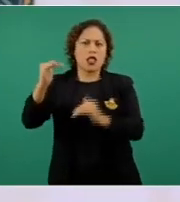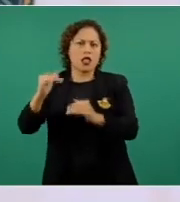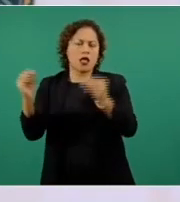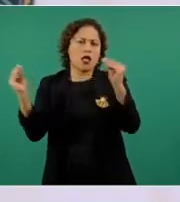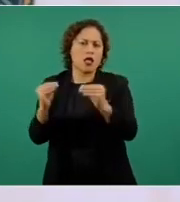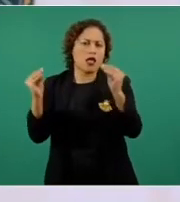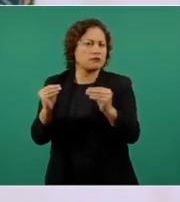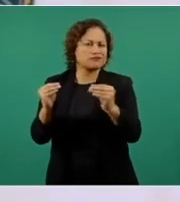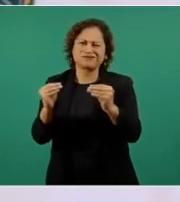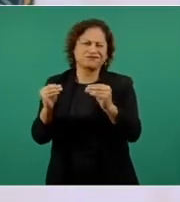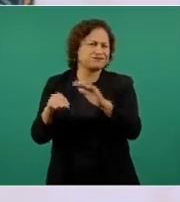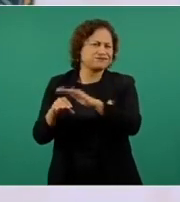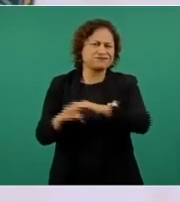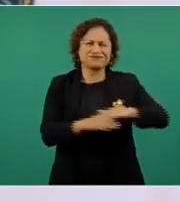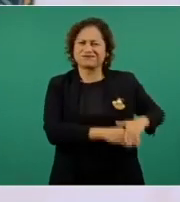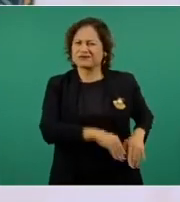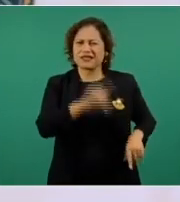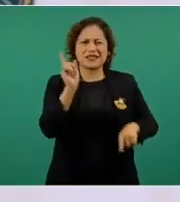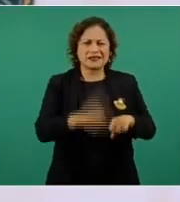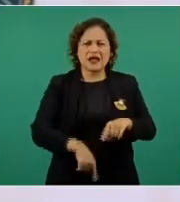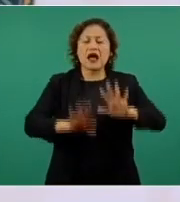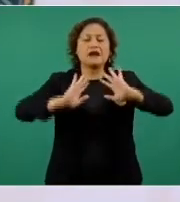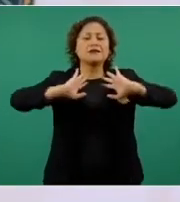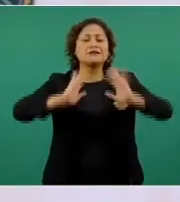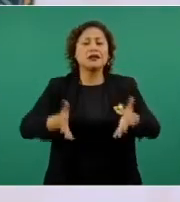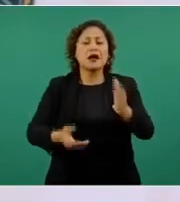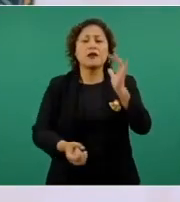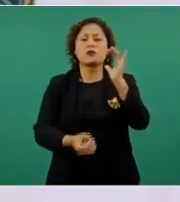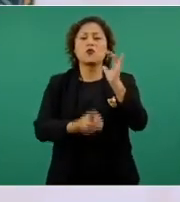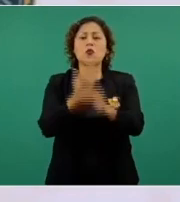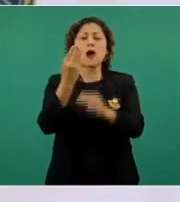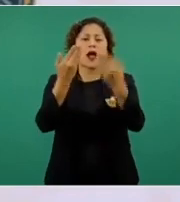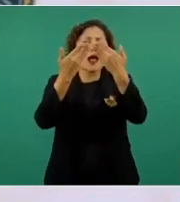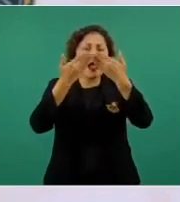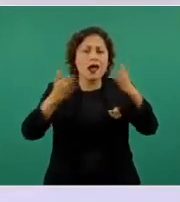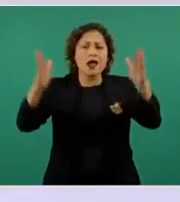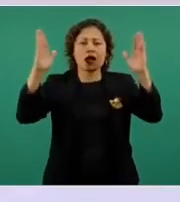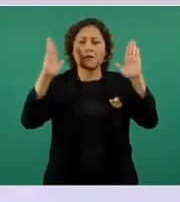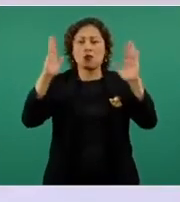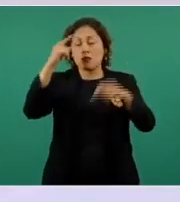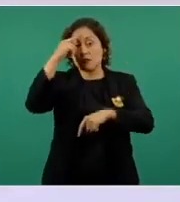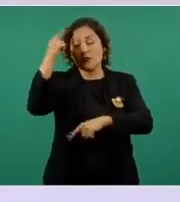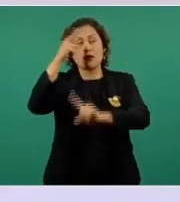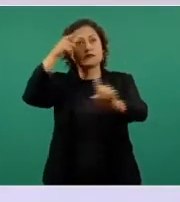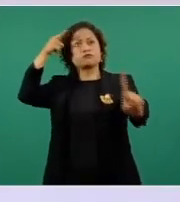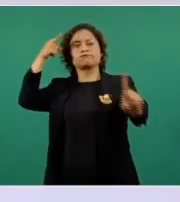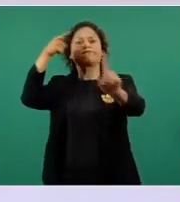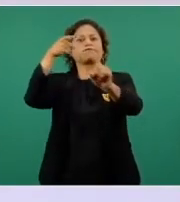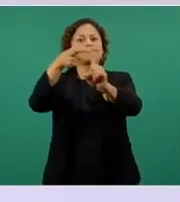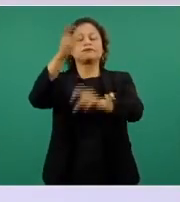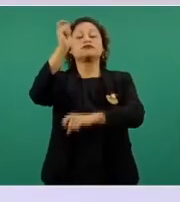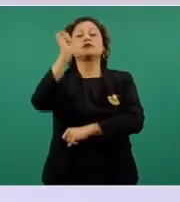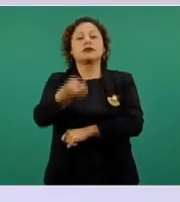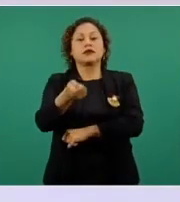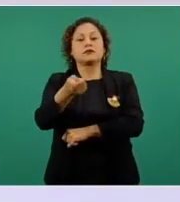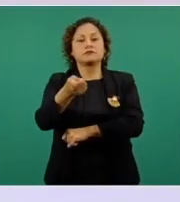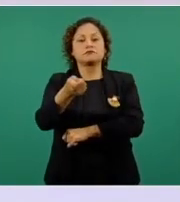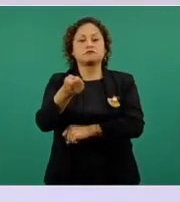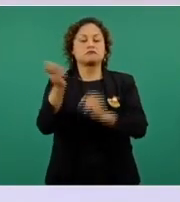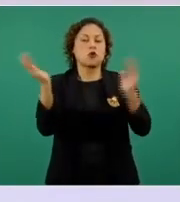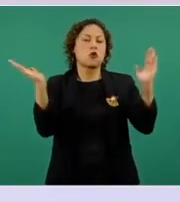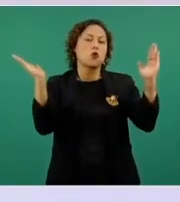entender las nuevas circunstancias y buscar la reconciliación.